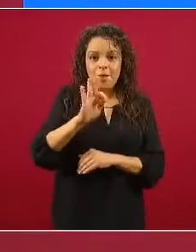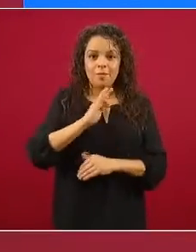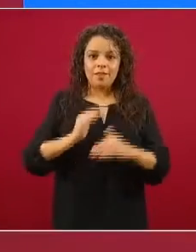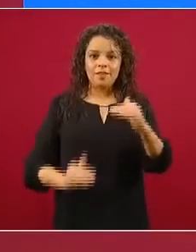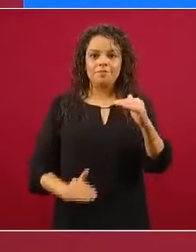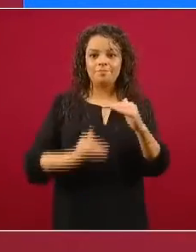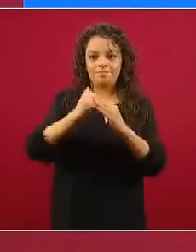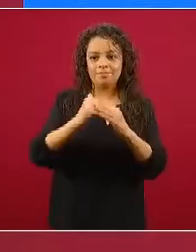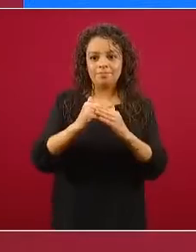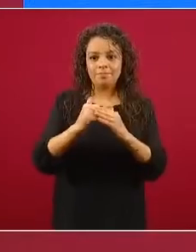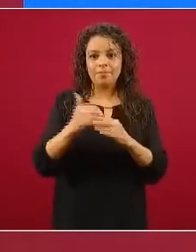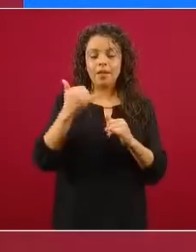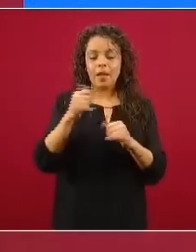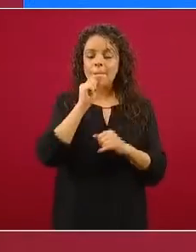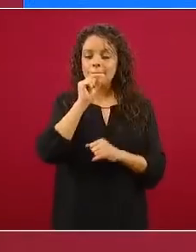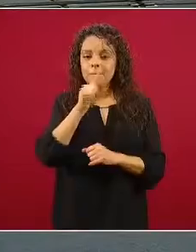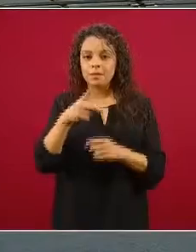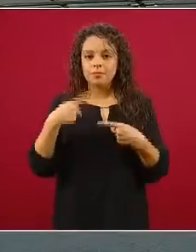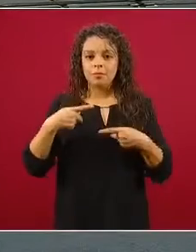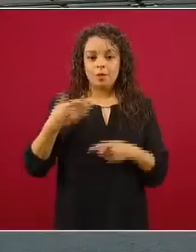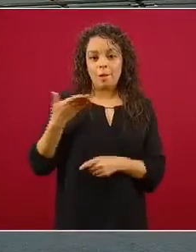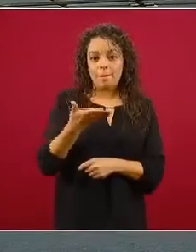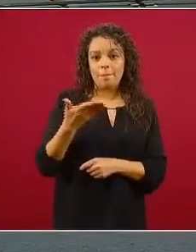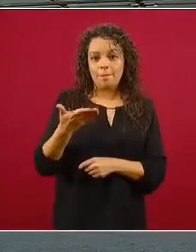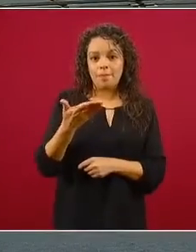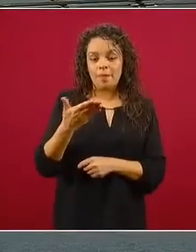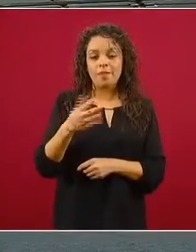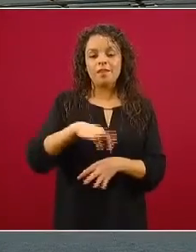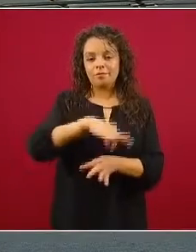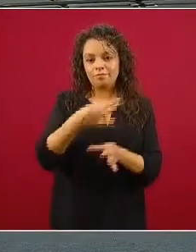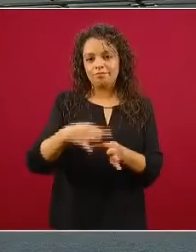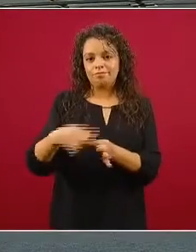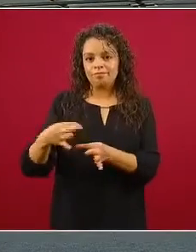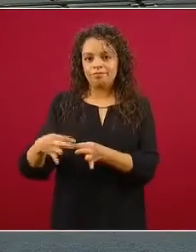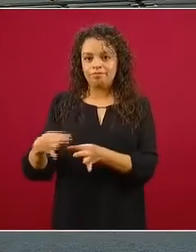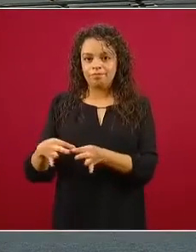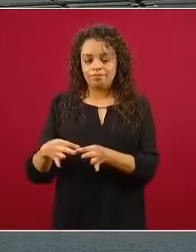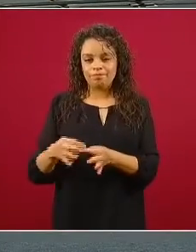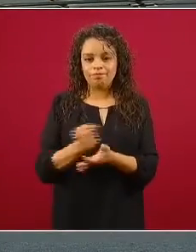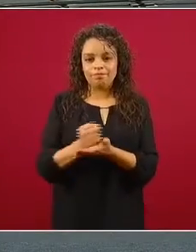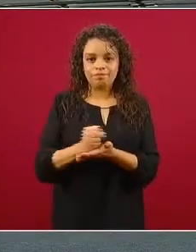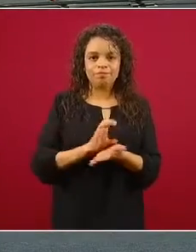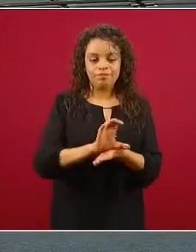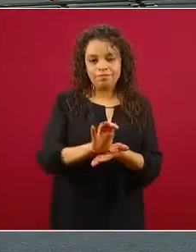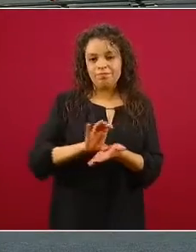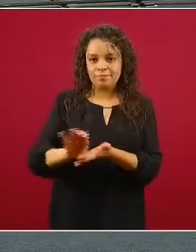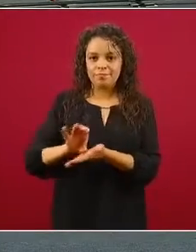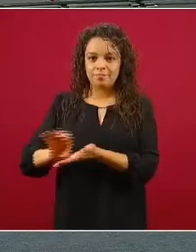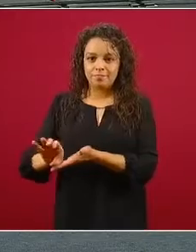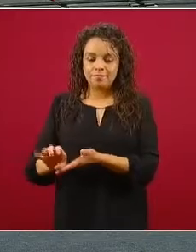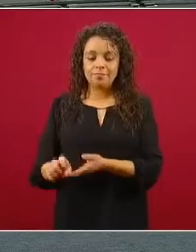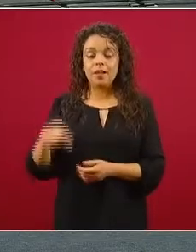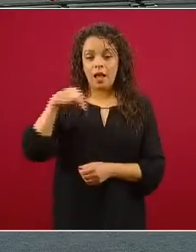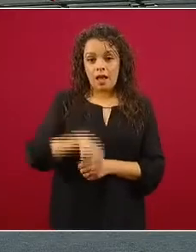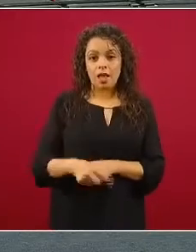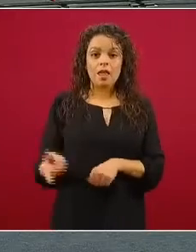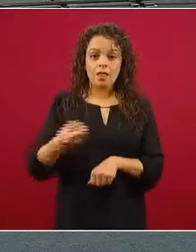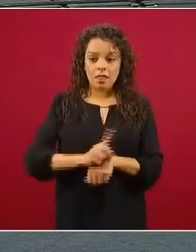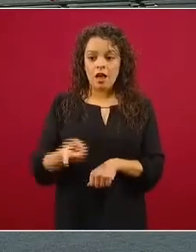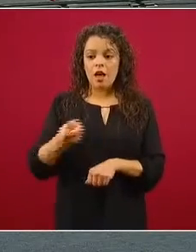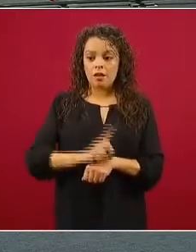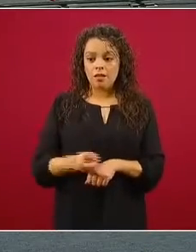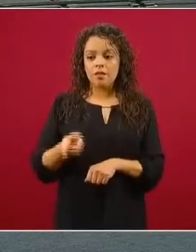el número de solicitantes. Por eso es que estamos hoy aquí, como todos los días, invitando a las personas